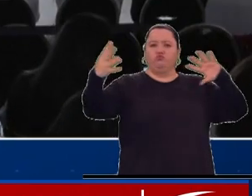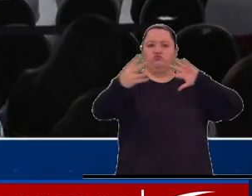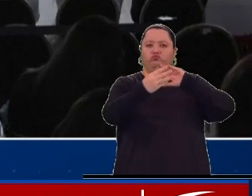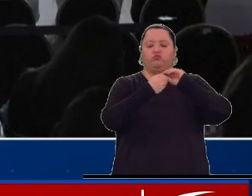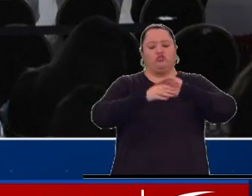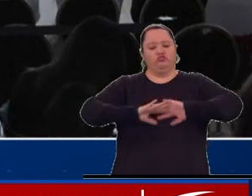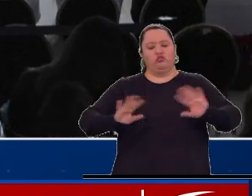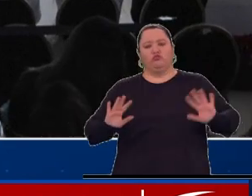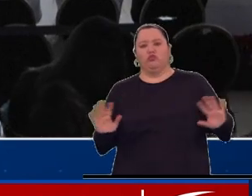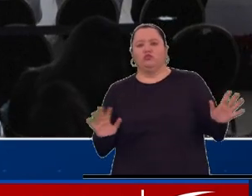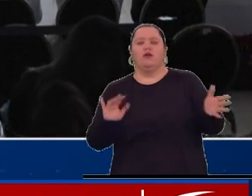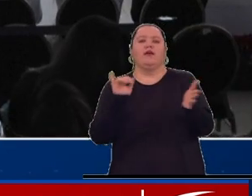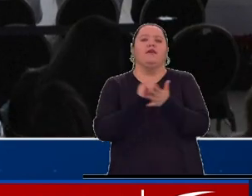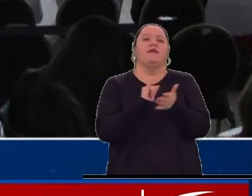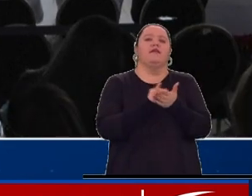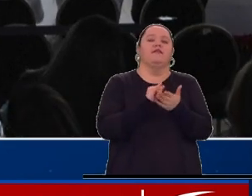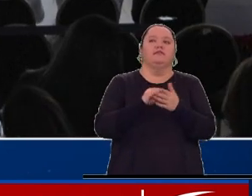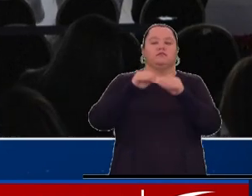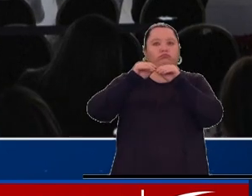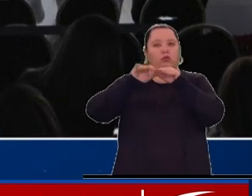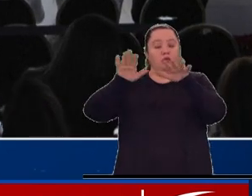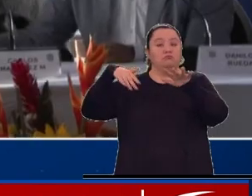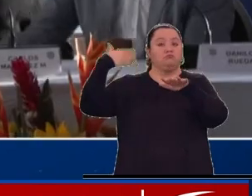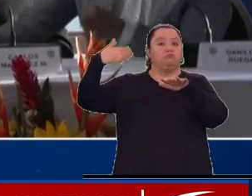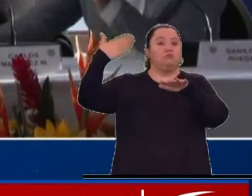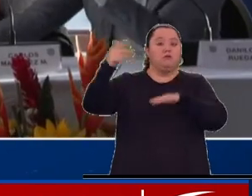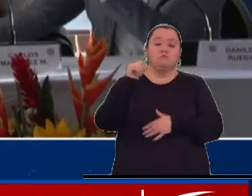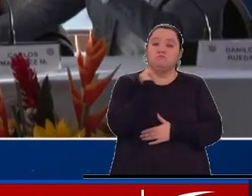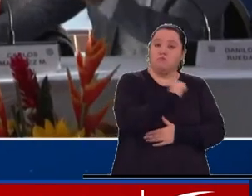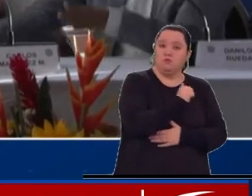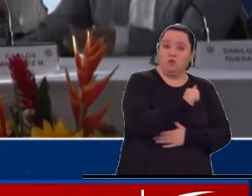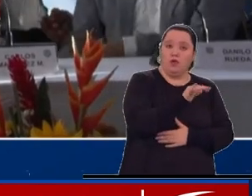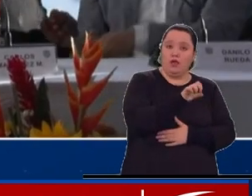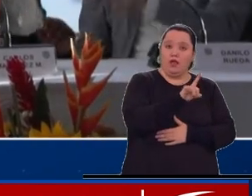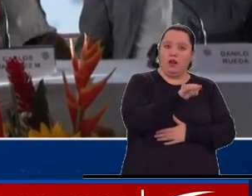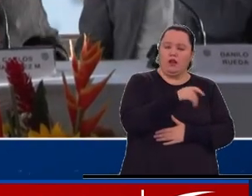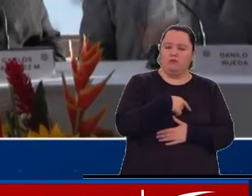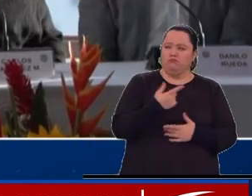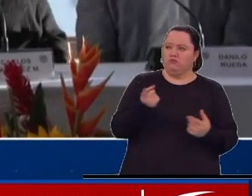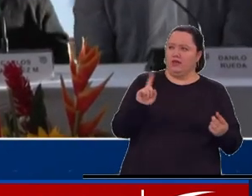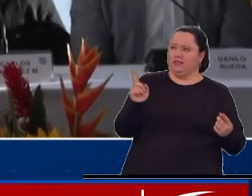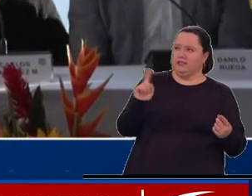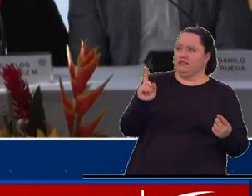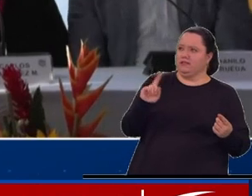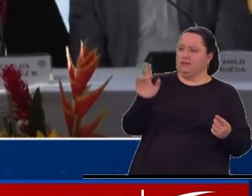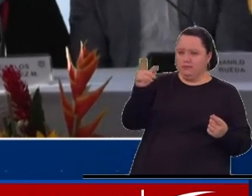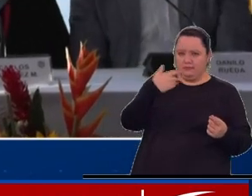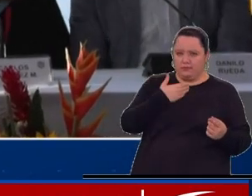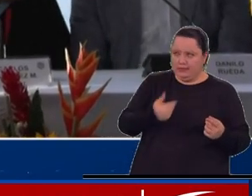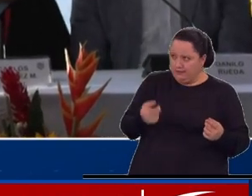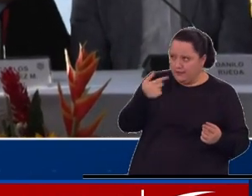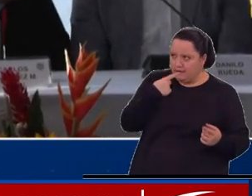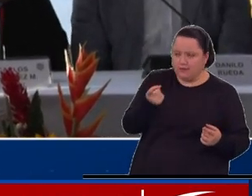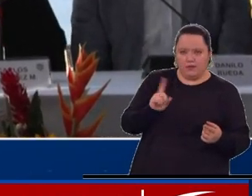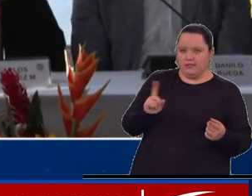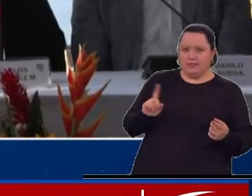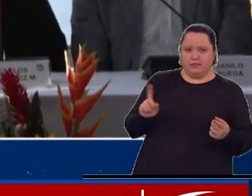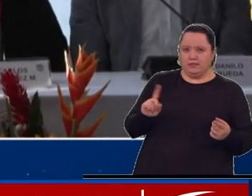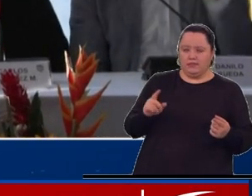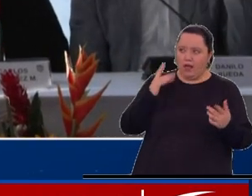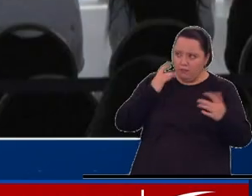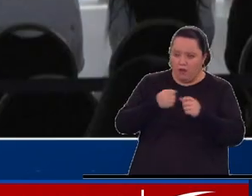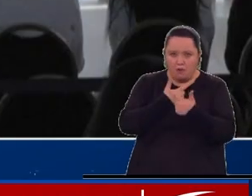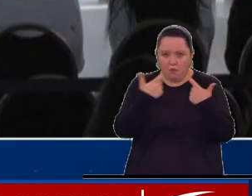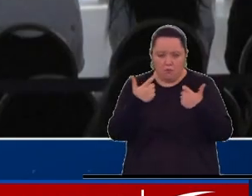este grupo alzado en armas. Y luego de que el propio ELN desmintiera al jefe del estado al señalar que no había